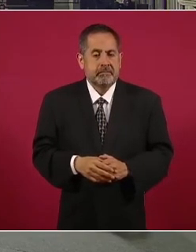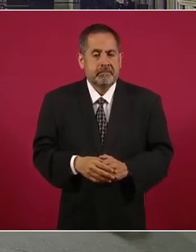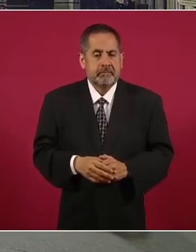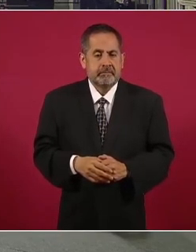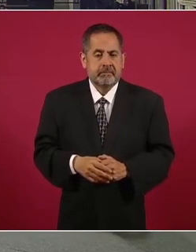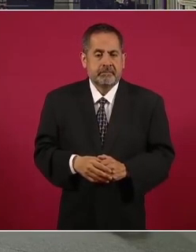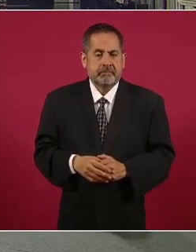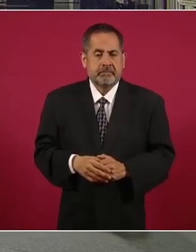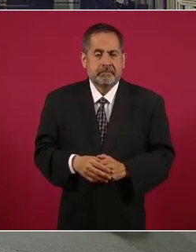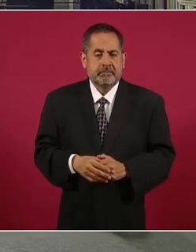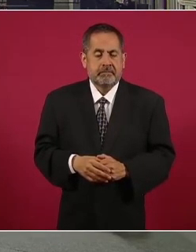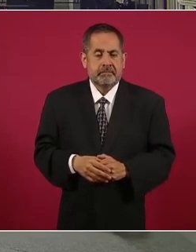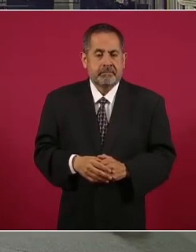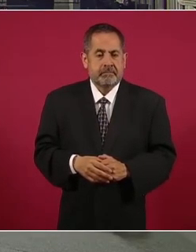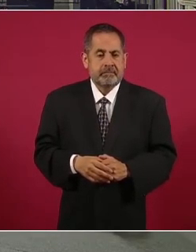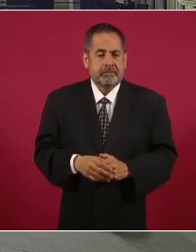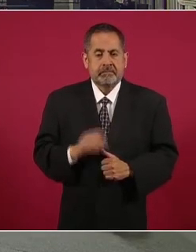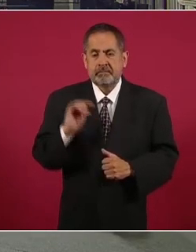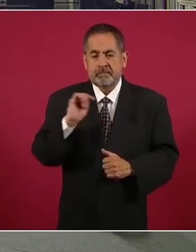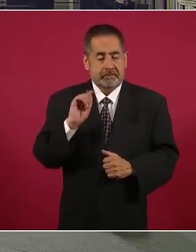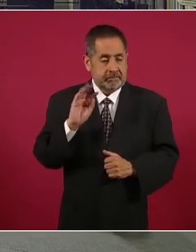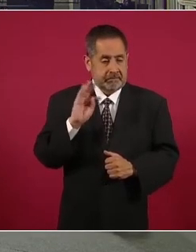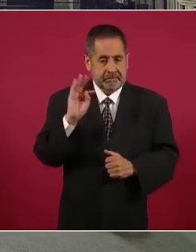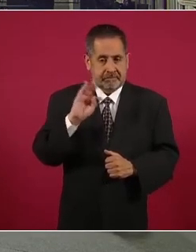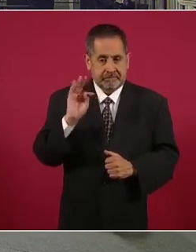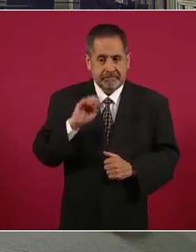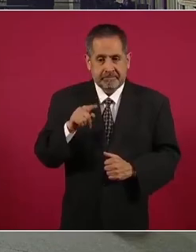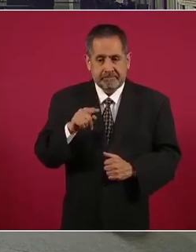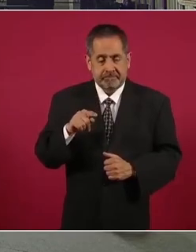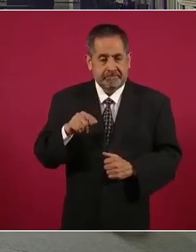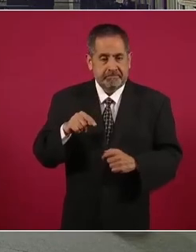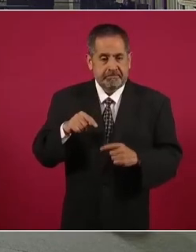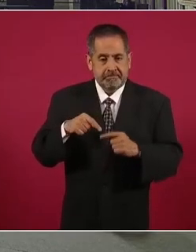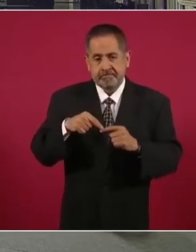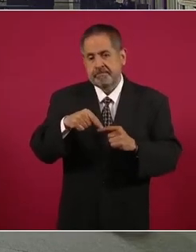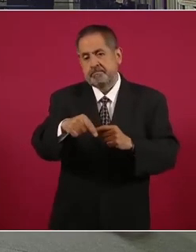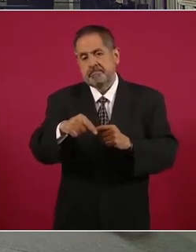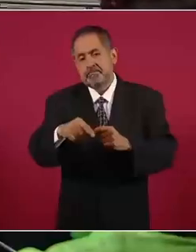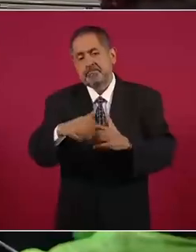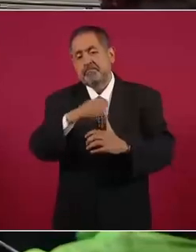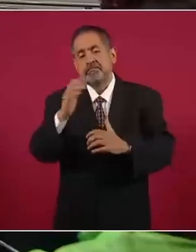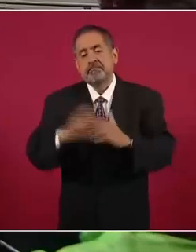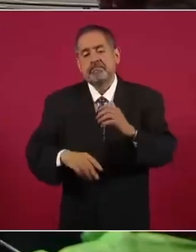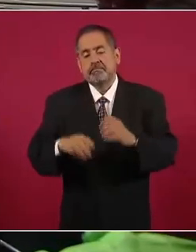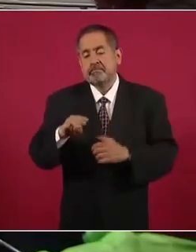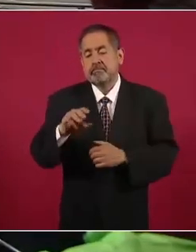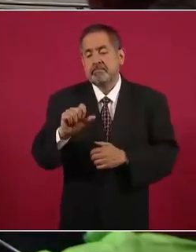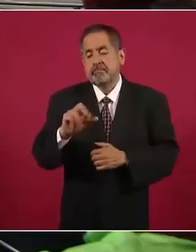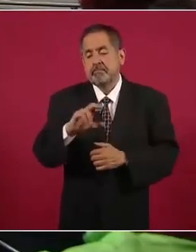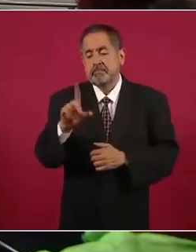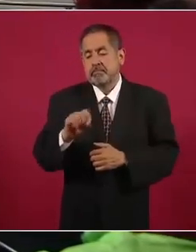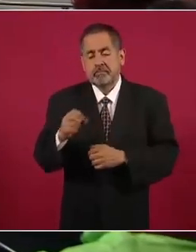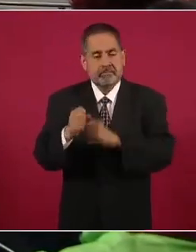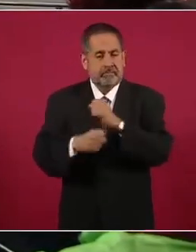si se terminaba el plazo en marzo del 24,